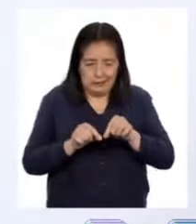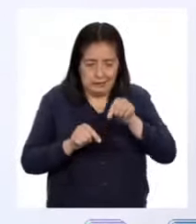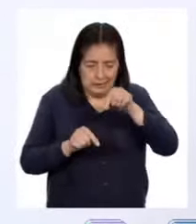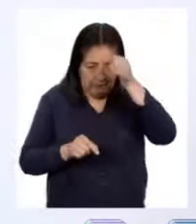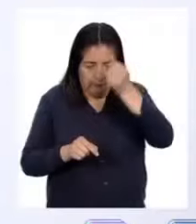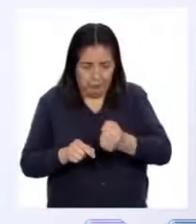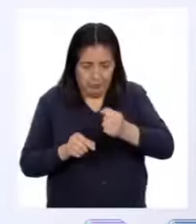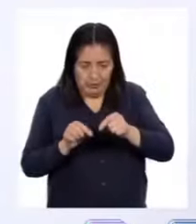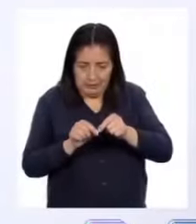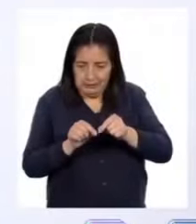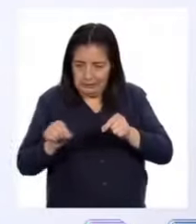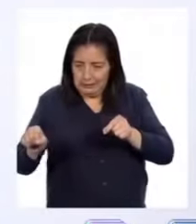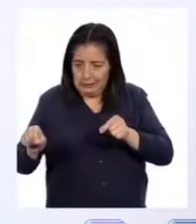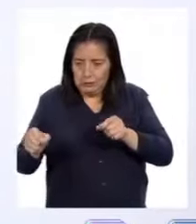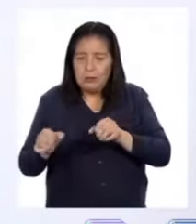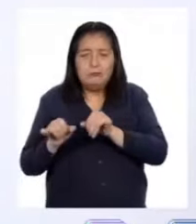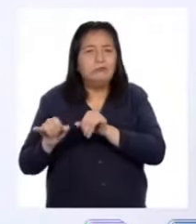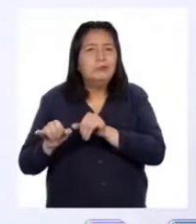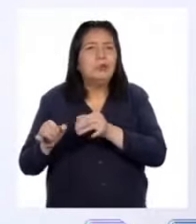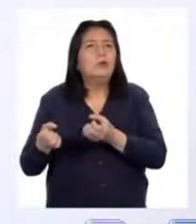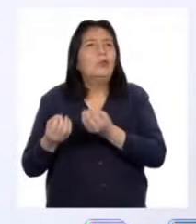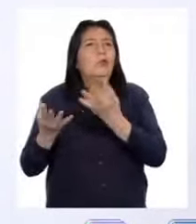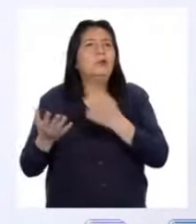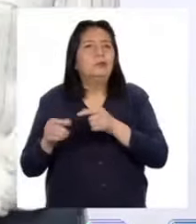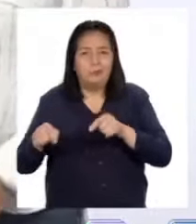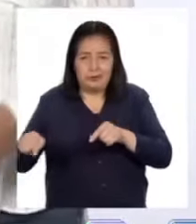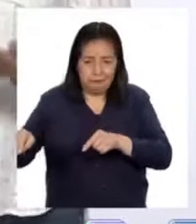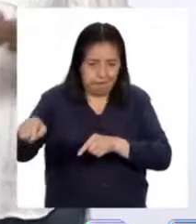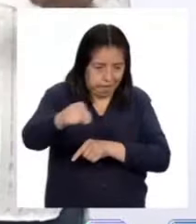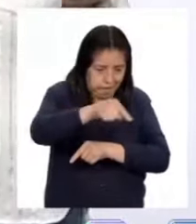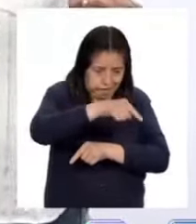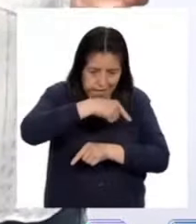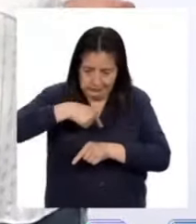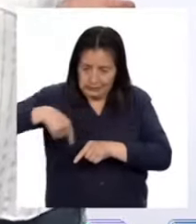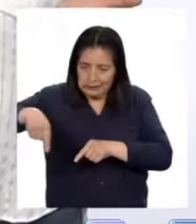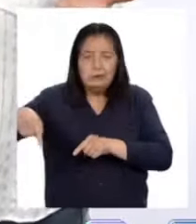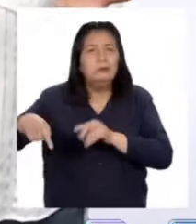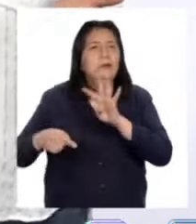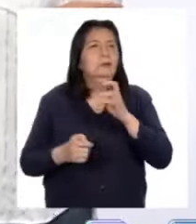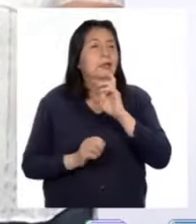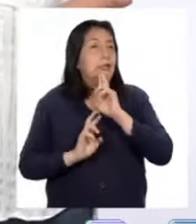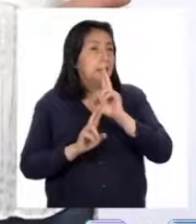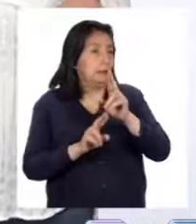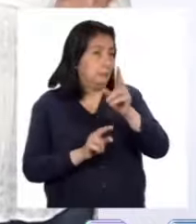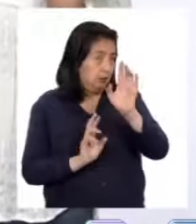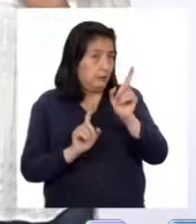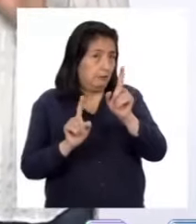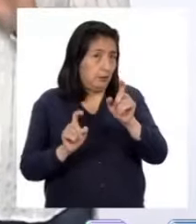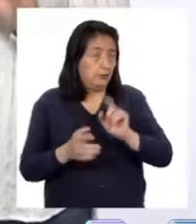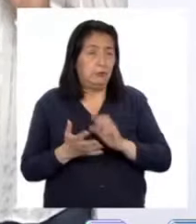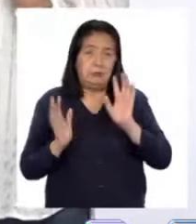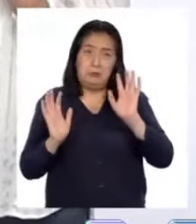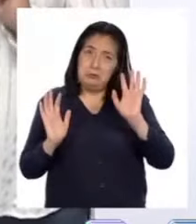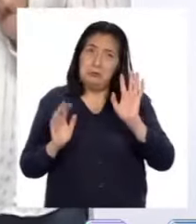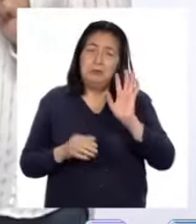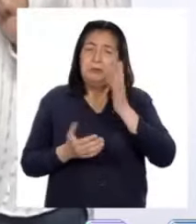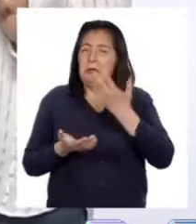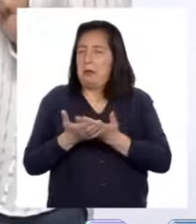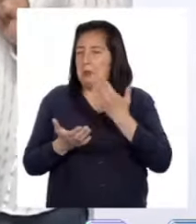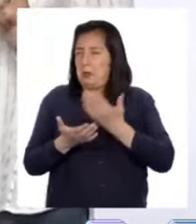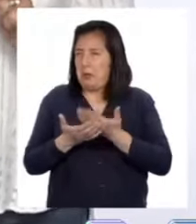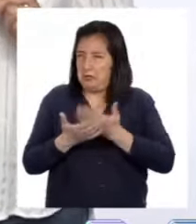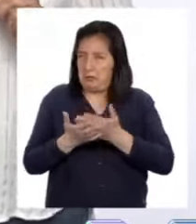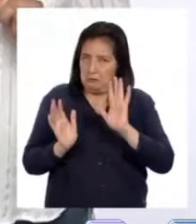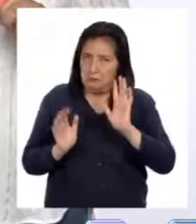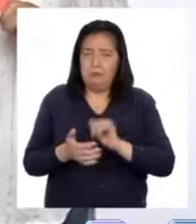que se forme una circunferencia de 400 centímetros de longitud? Para responder a esa pregunta, vamos a hacer unas pruebas.